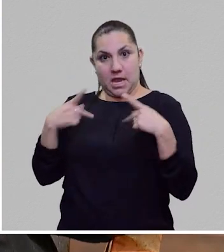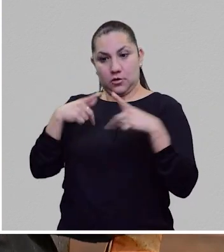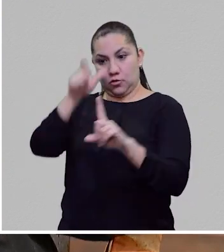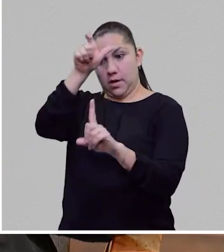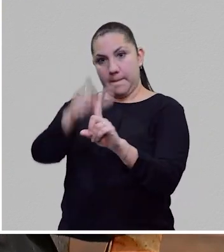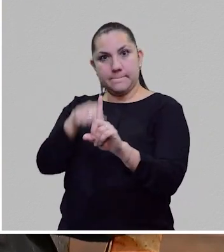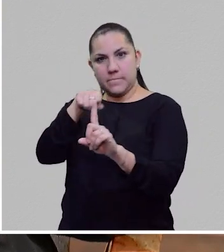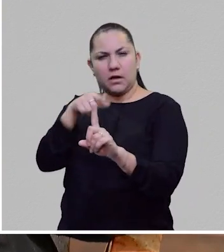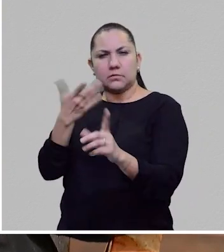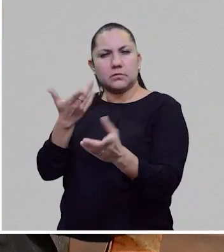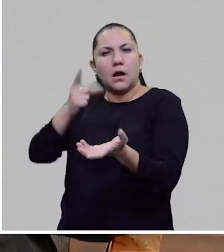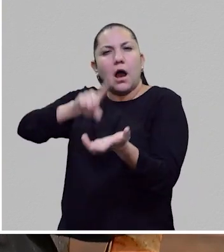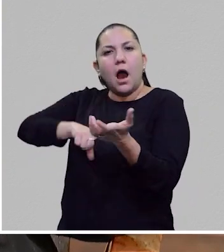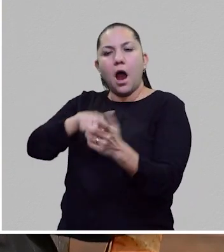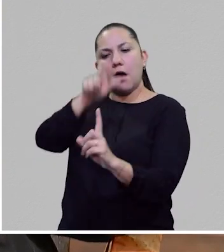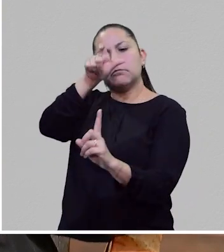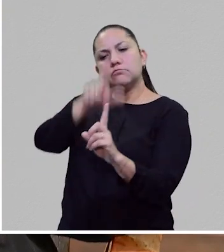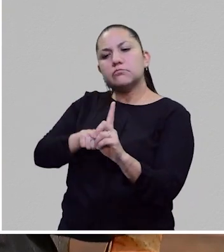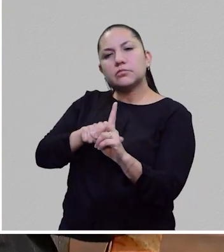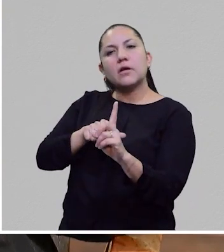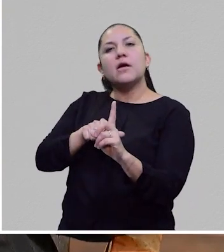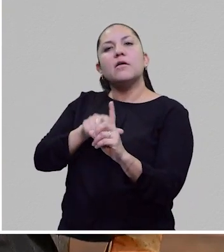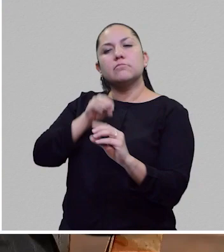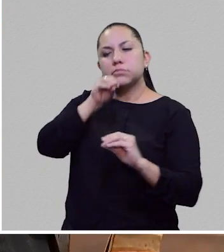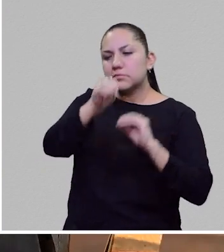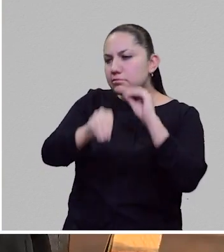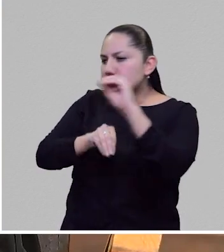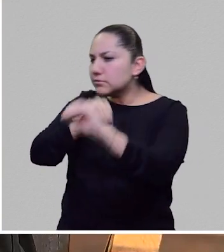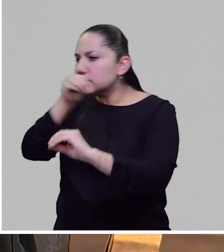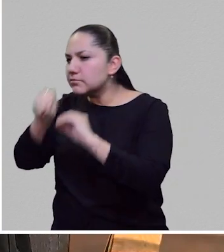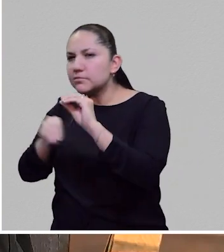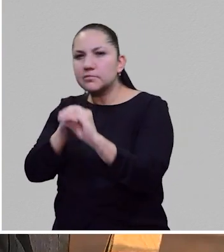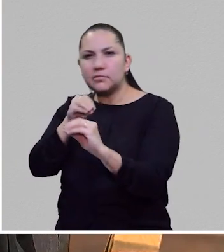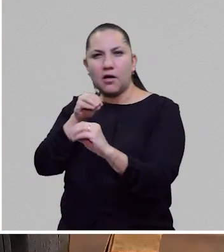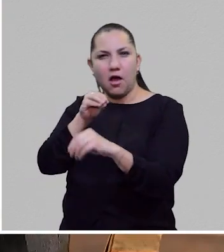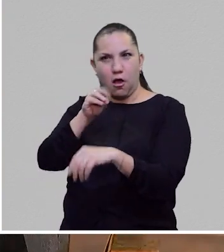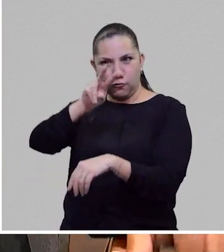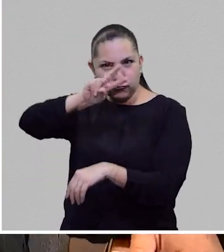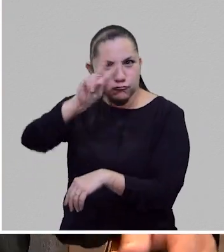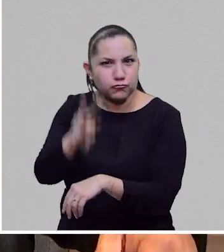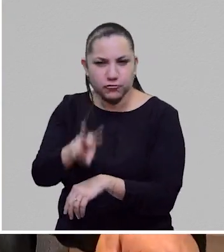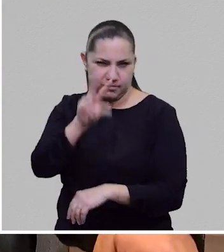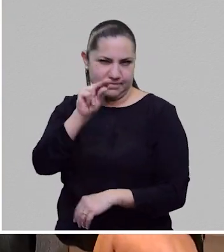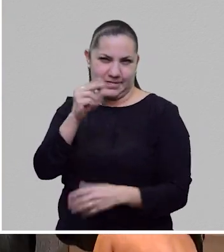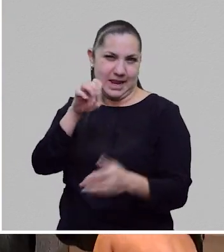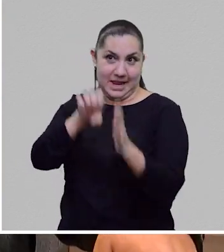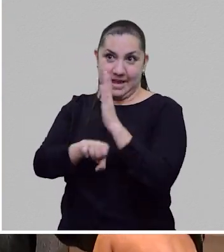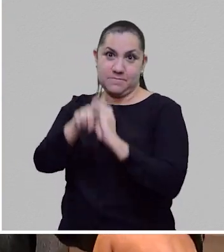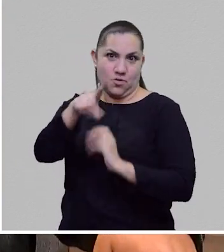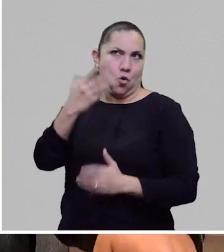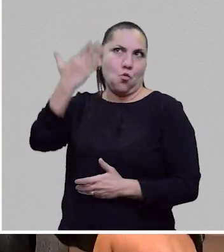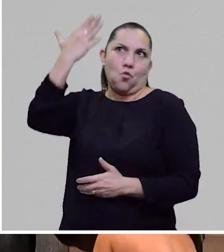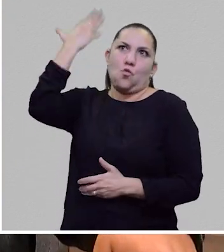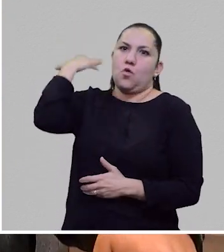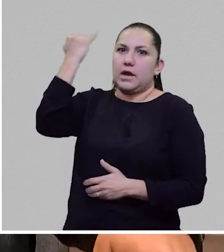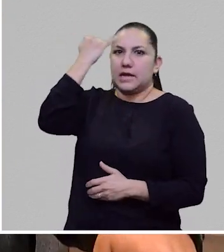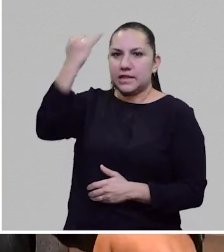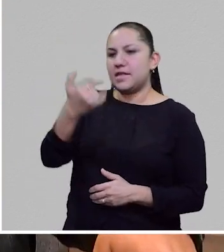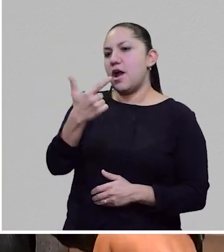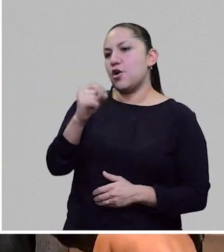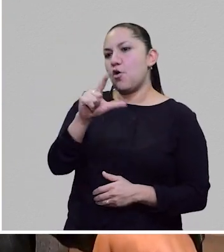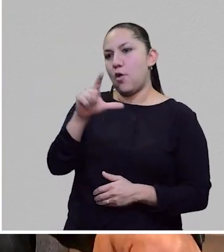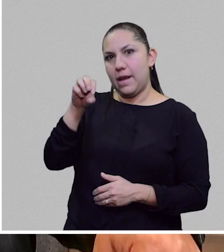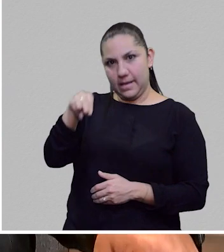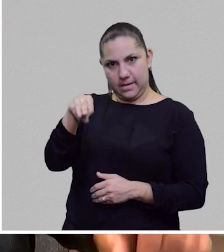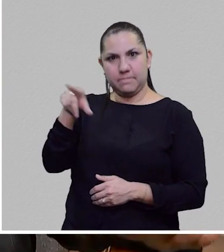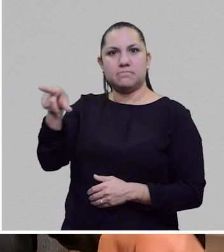primero muy antiguo en los mitos, desde el Gólem, este... El Gólem, claro. Hay unos